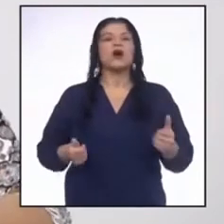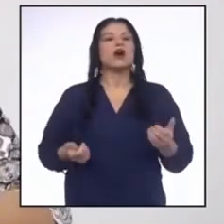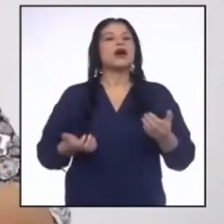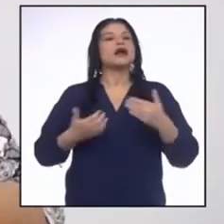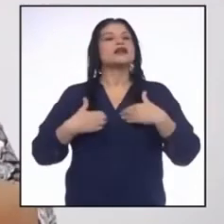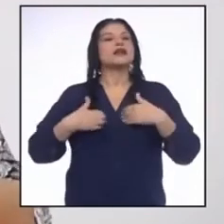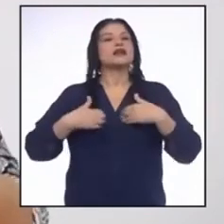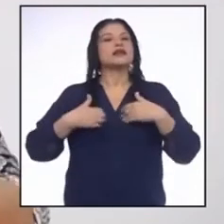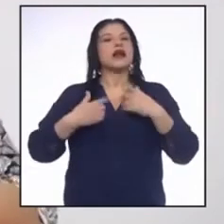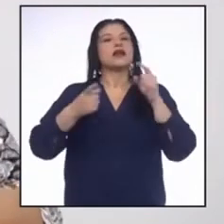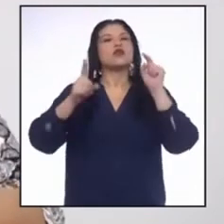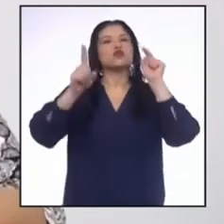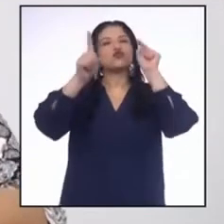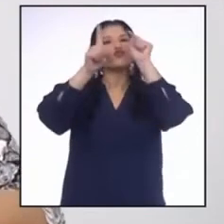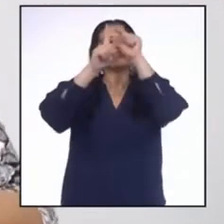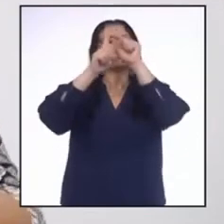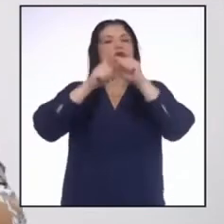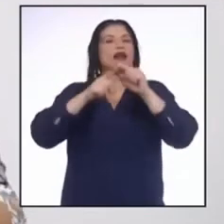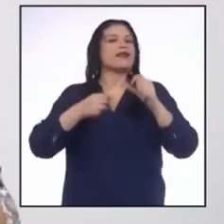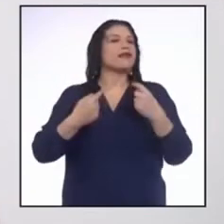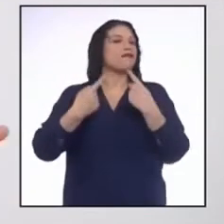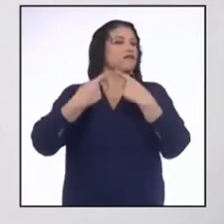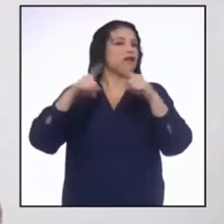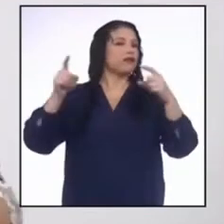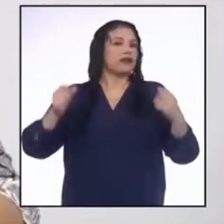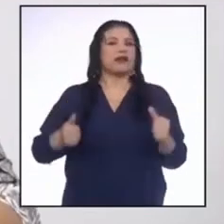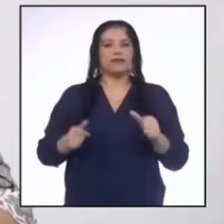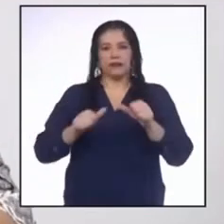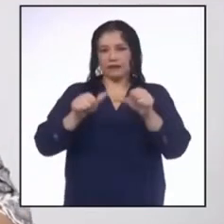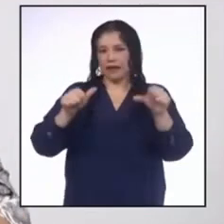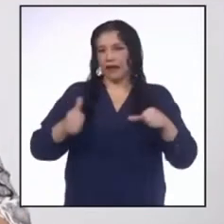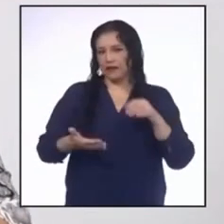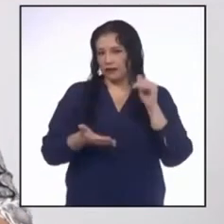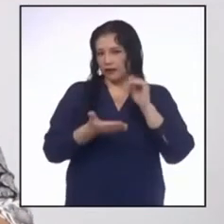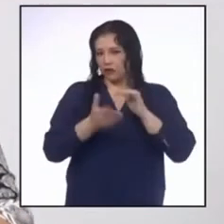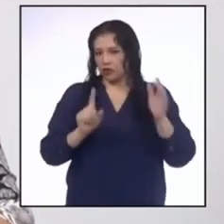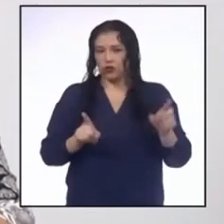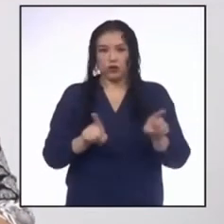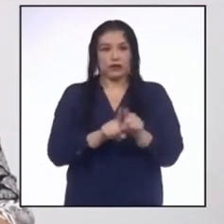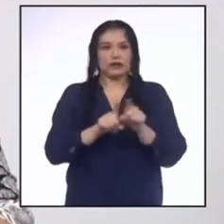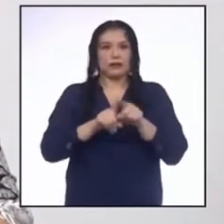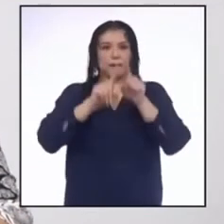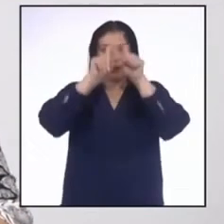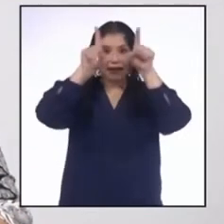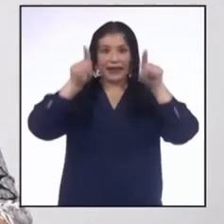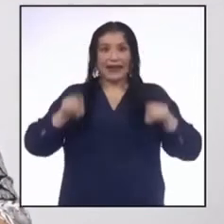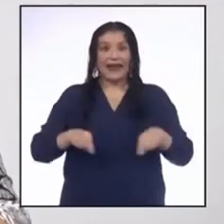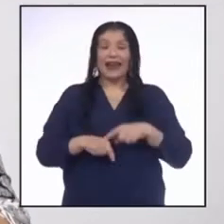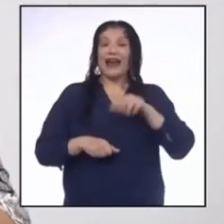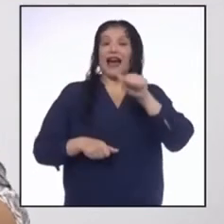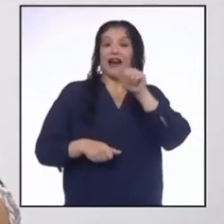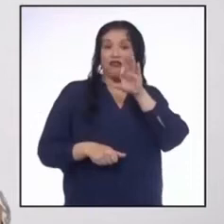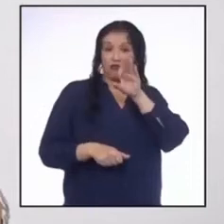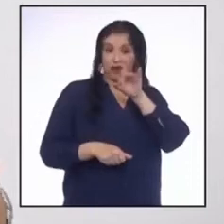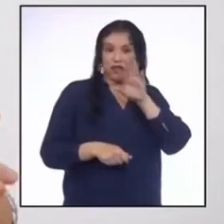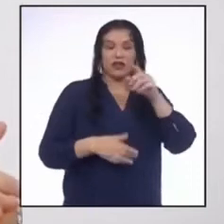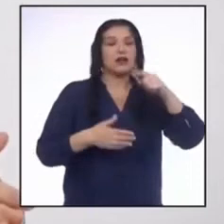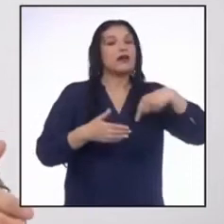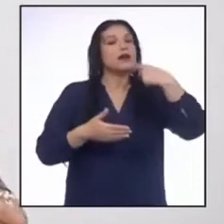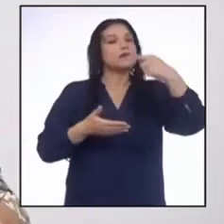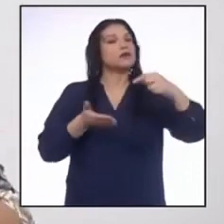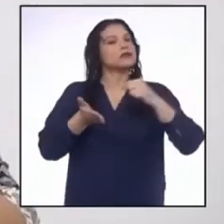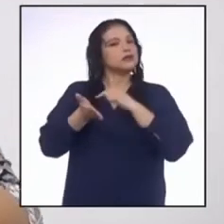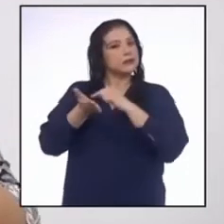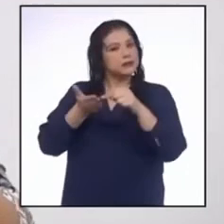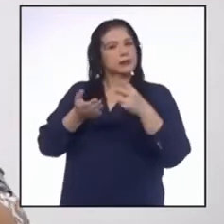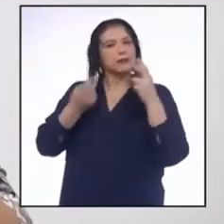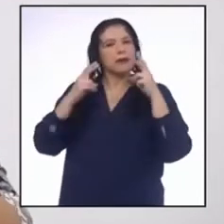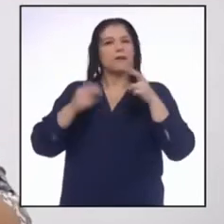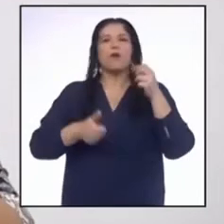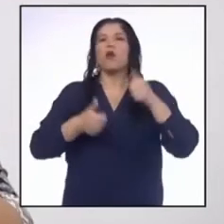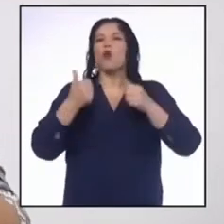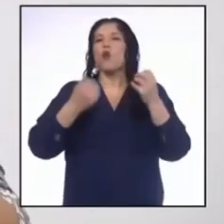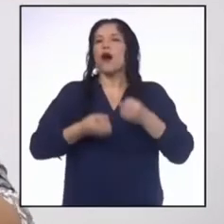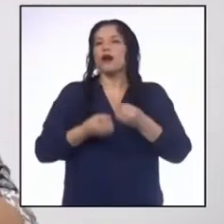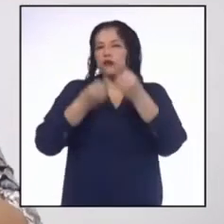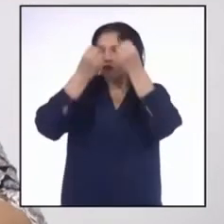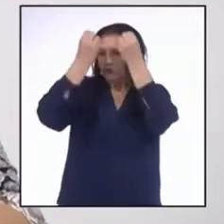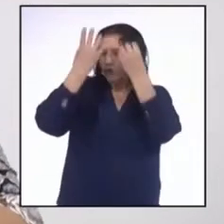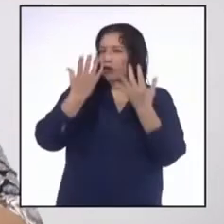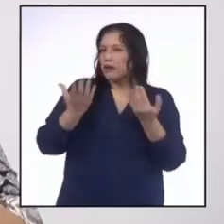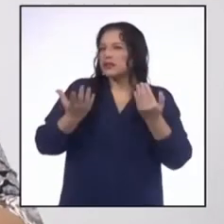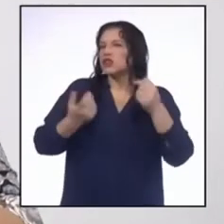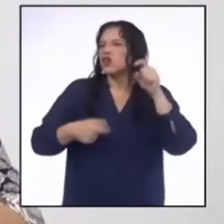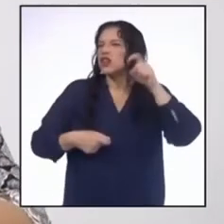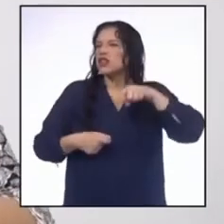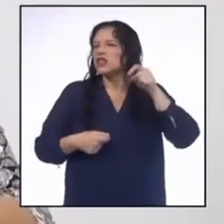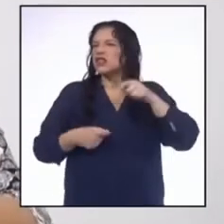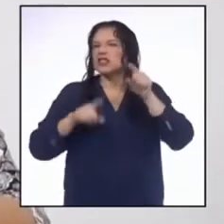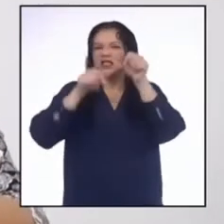los retos de las otras áreas y también nuestro afiche. La próxima semana veremos el contenido que debe tener un